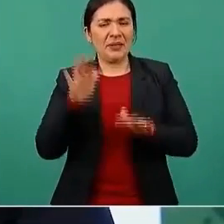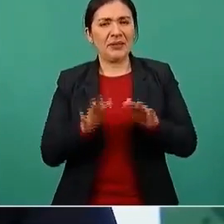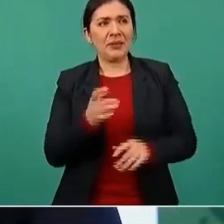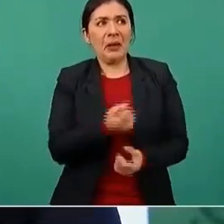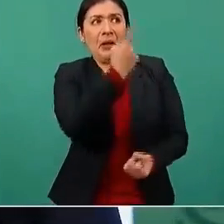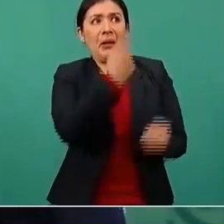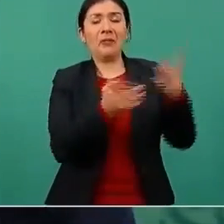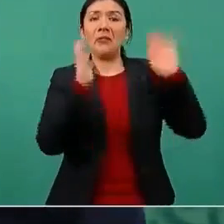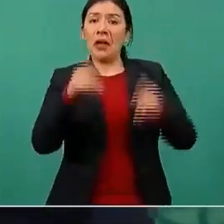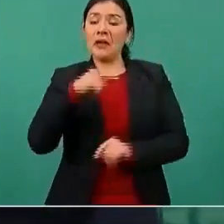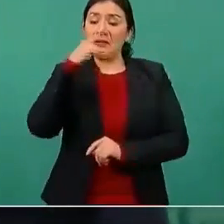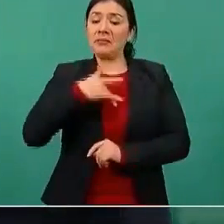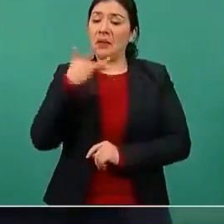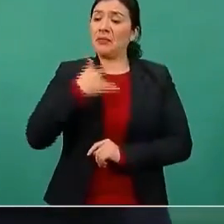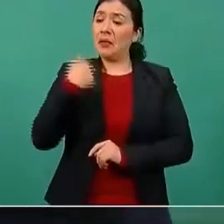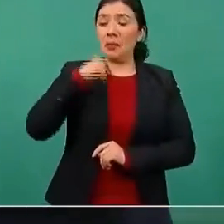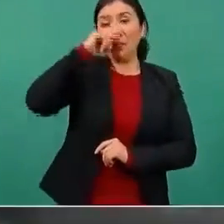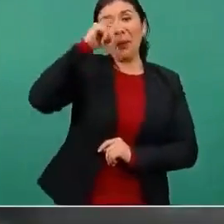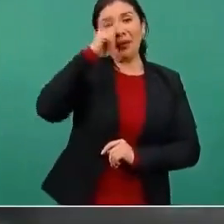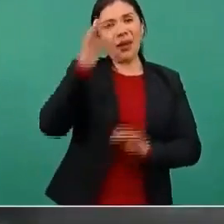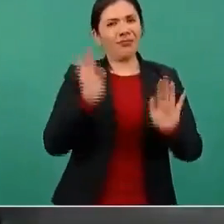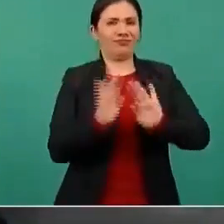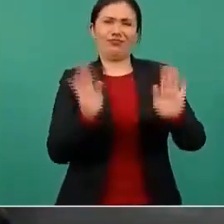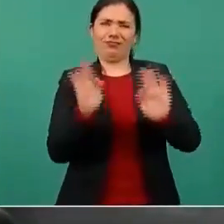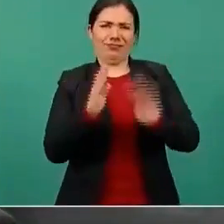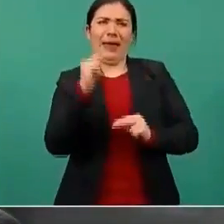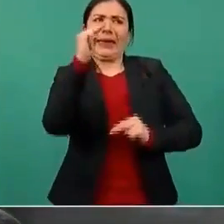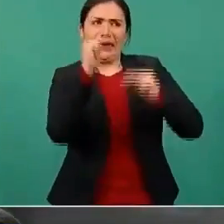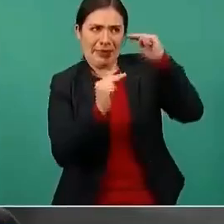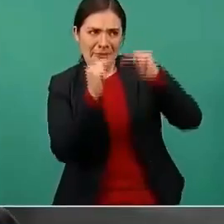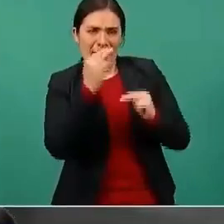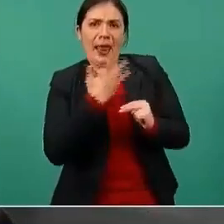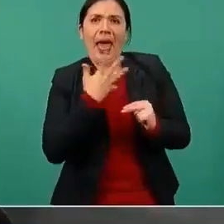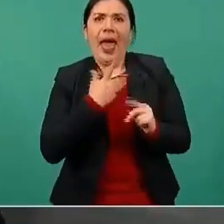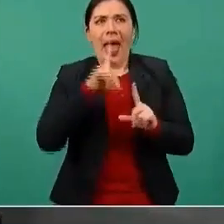fifí. No, hay niveles. Bueno,